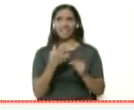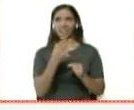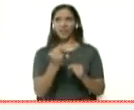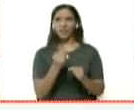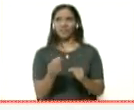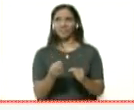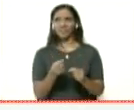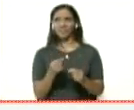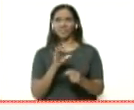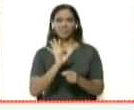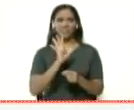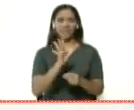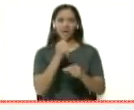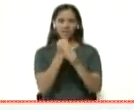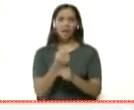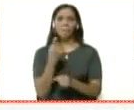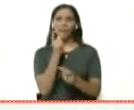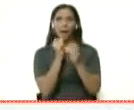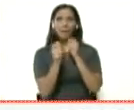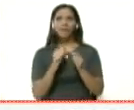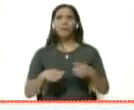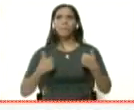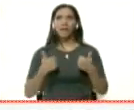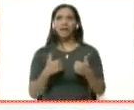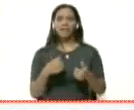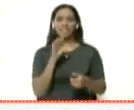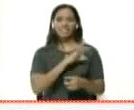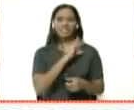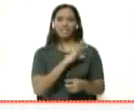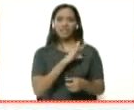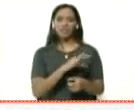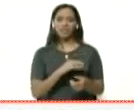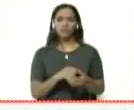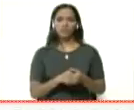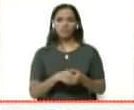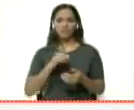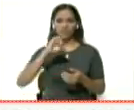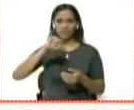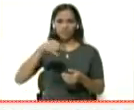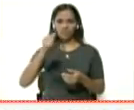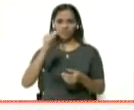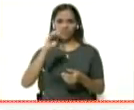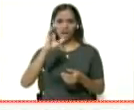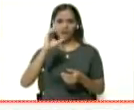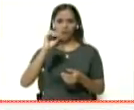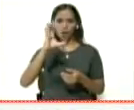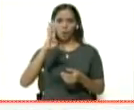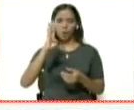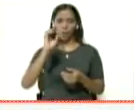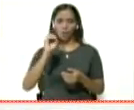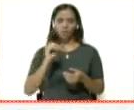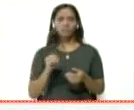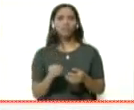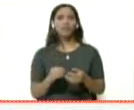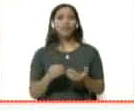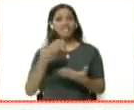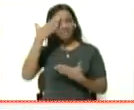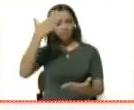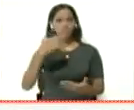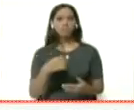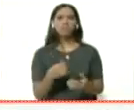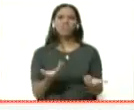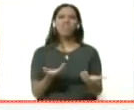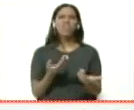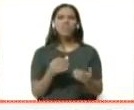van a decir que no la van a poner todavía porque hay más preguntas. Nos está escribiendo el señor Jacob Moussa. Saludos. ¿Qué medidas se están tomando en la